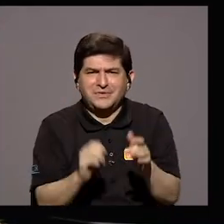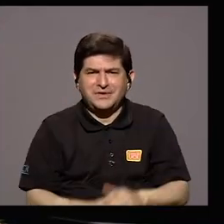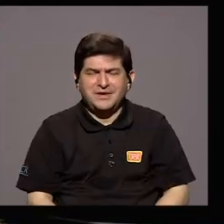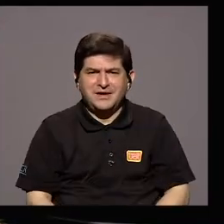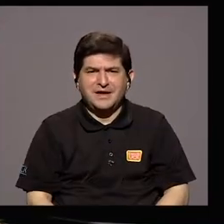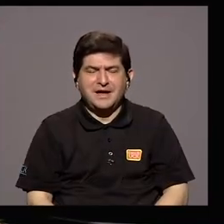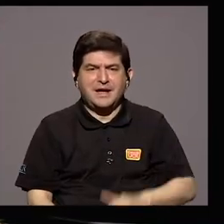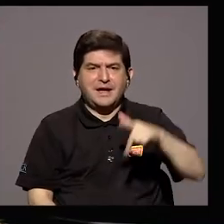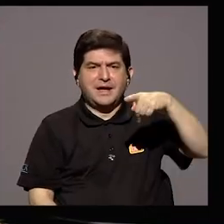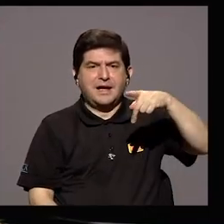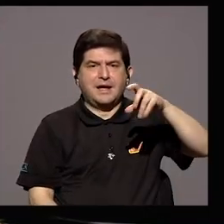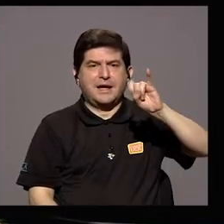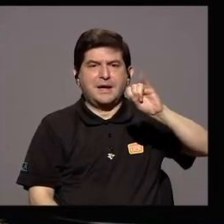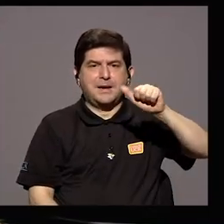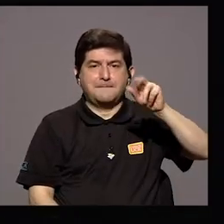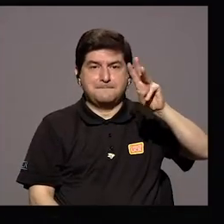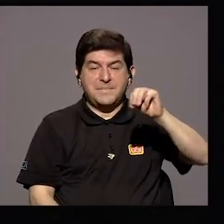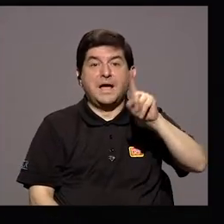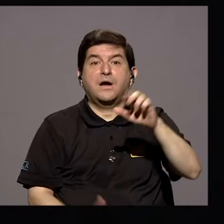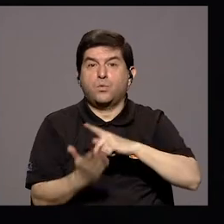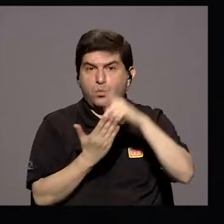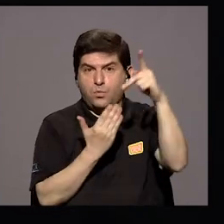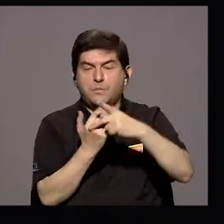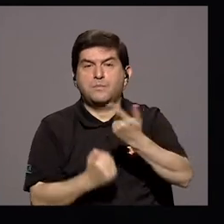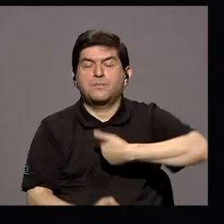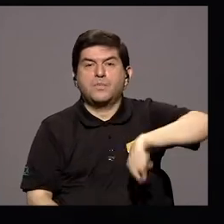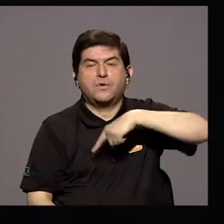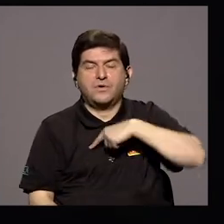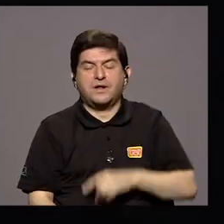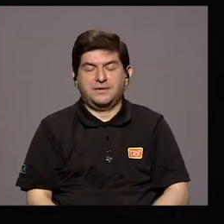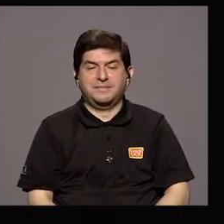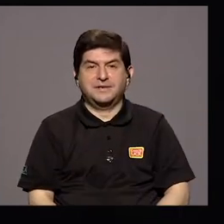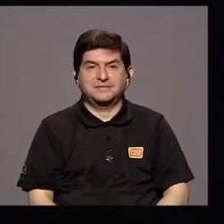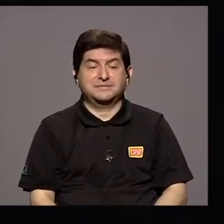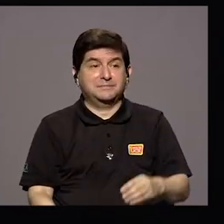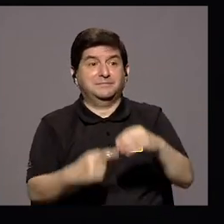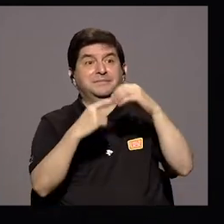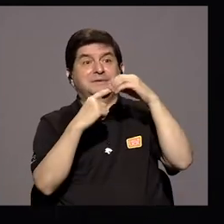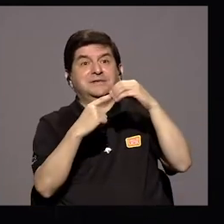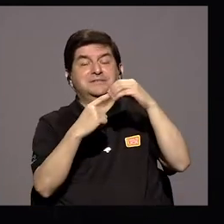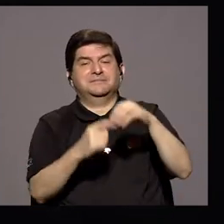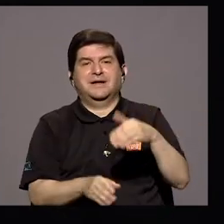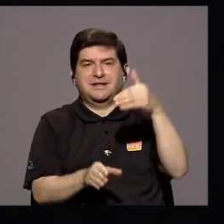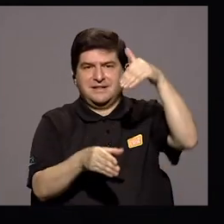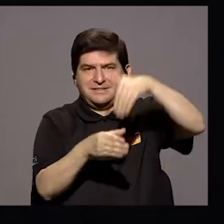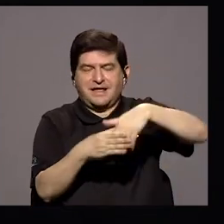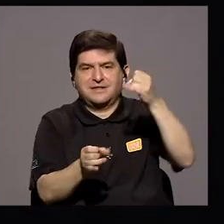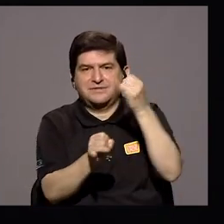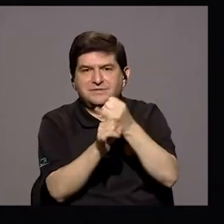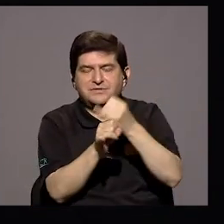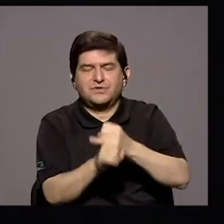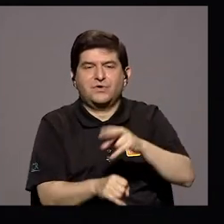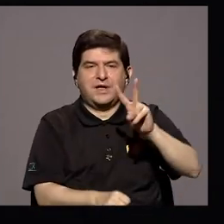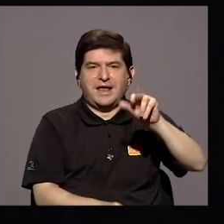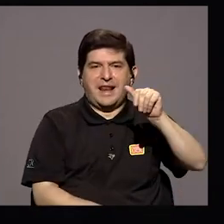el PIAN Uno de nuestros programas Y el decano de los programas institucionales De la BAS Pues lo ha